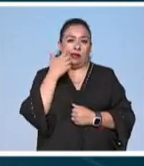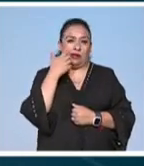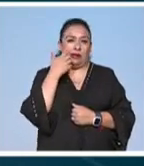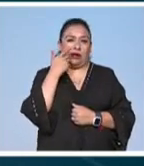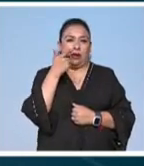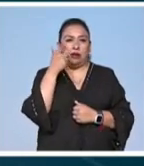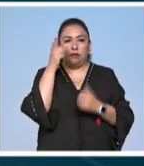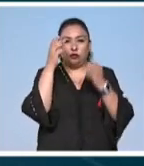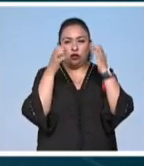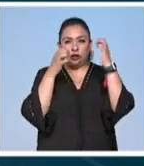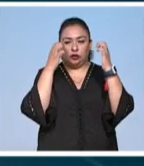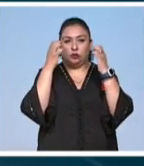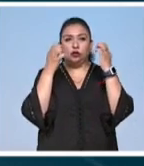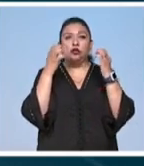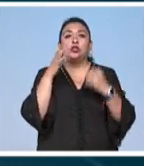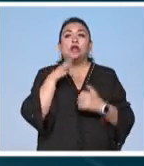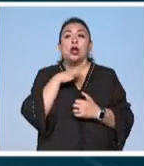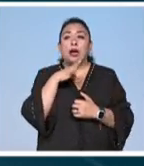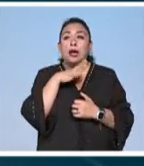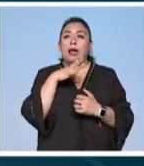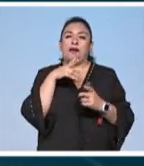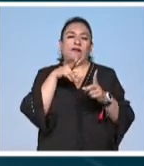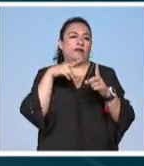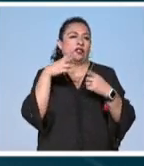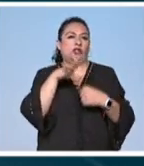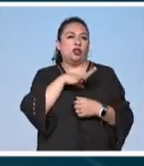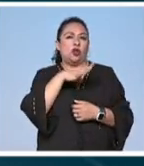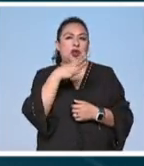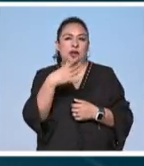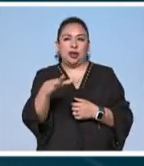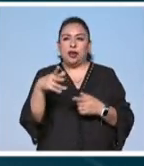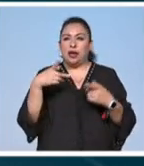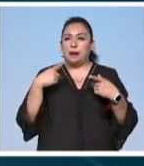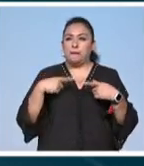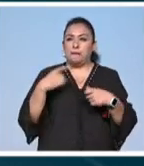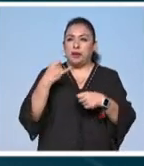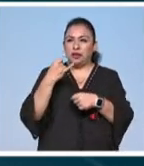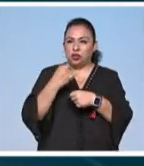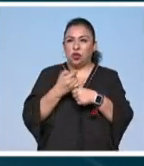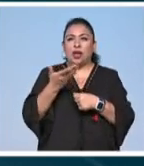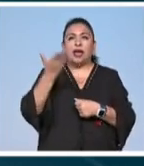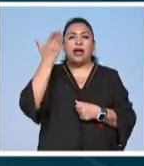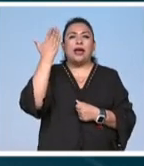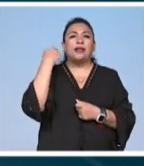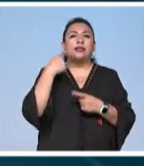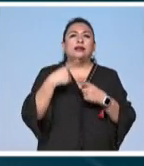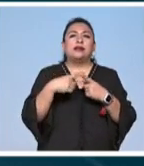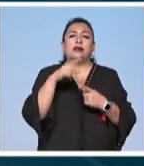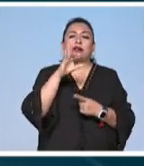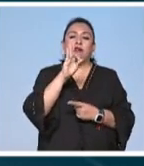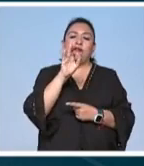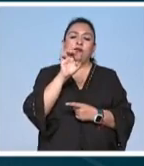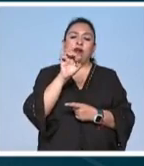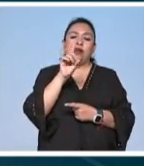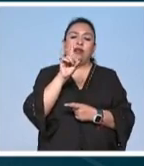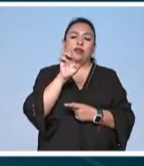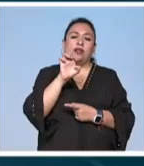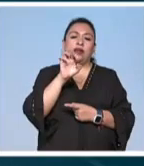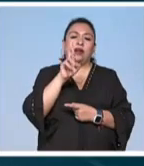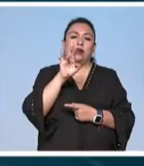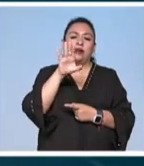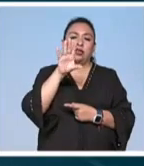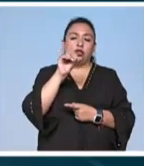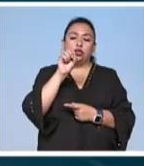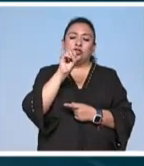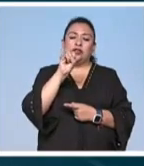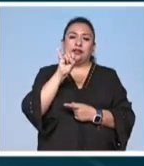en esta ocasión es dar una visión general del personaje que fue federico silva es